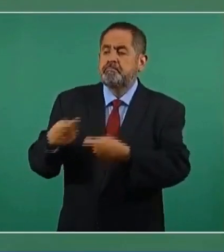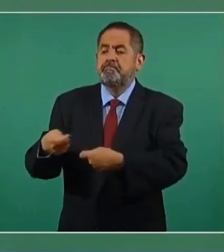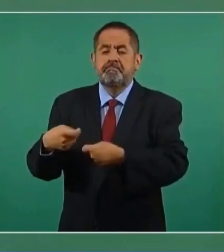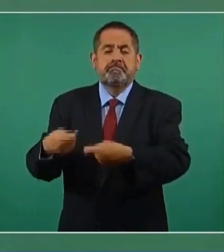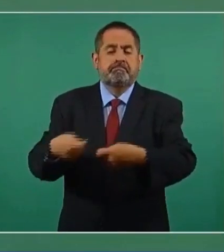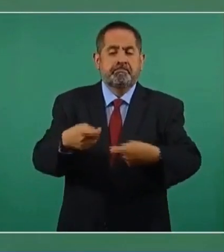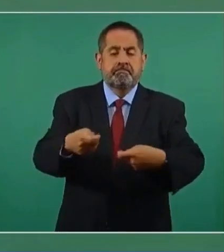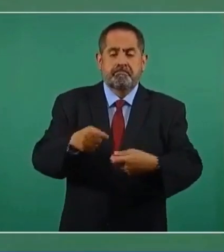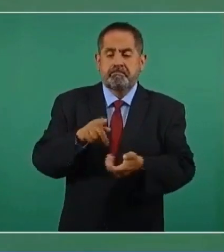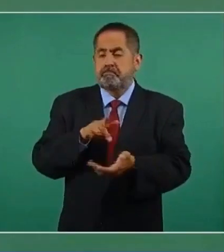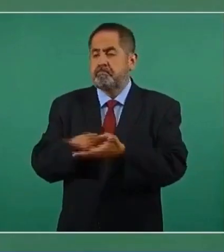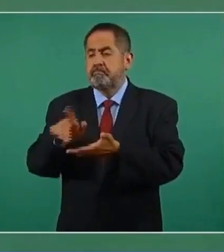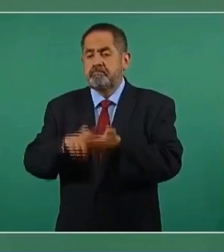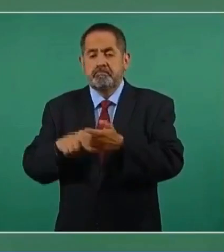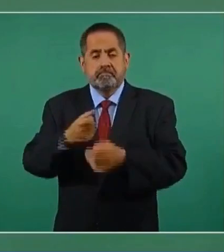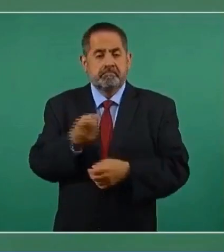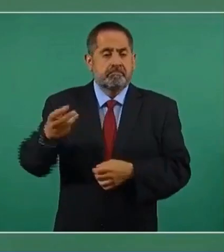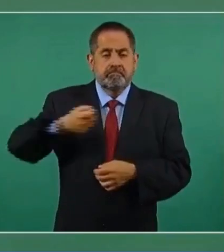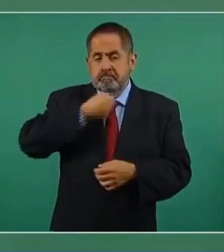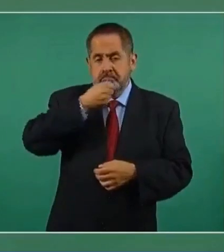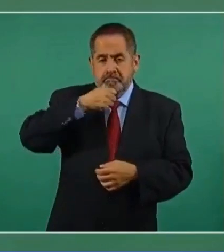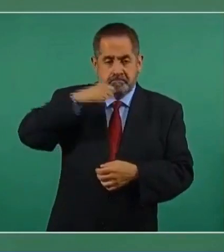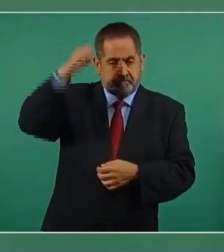los apoyos a adultos mayores